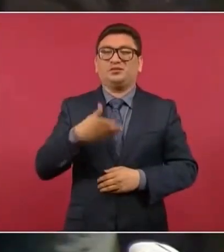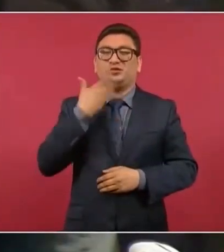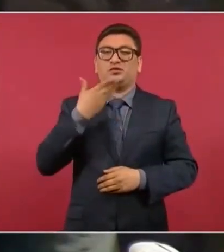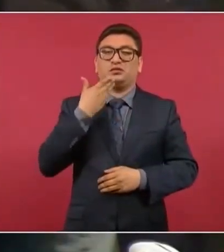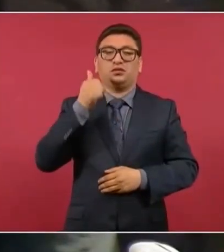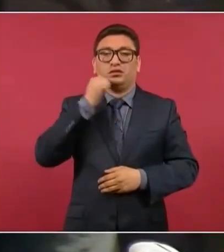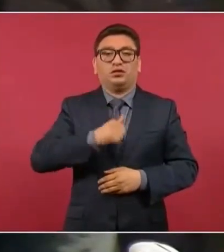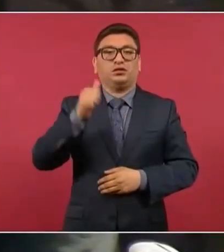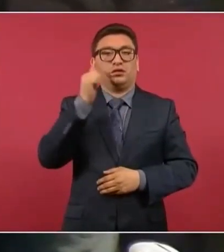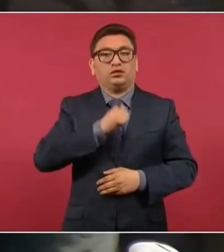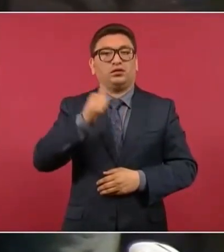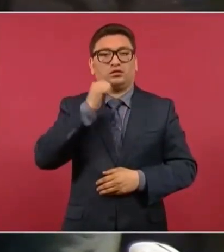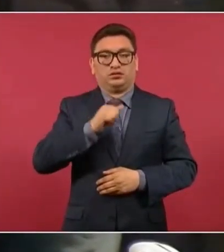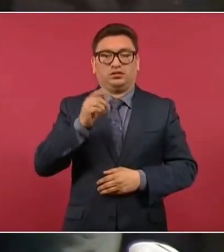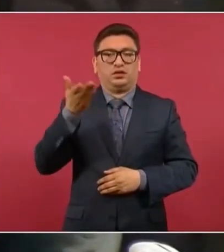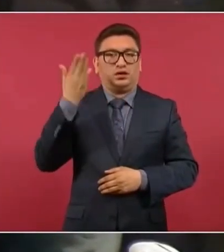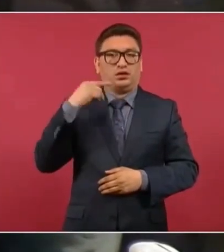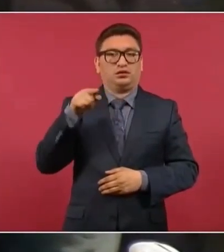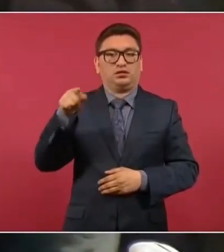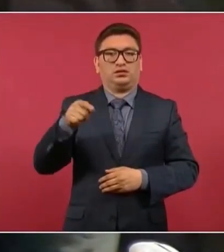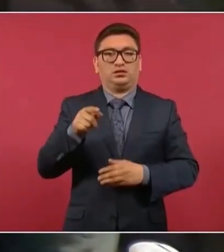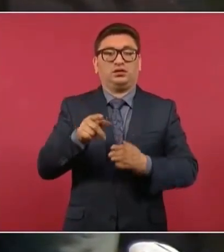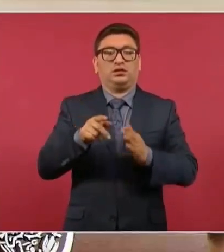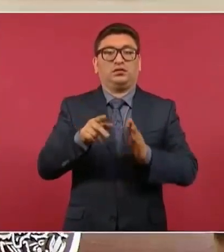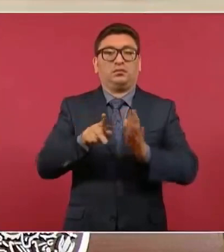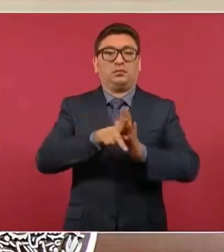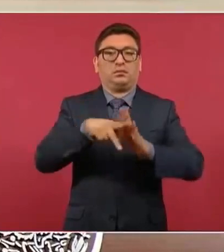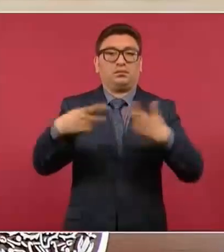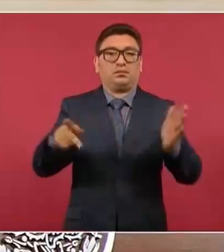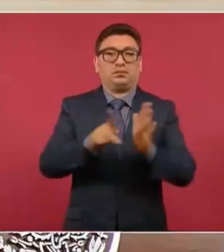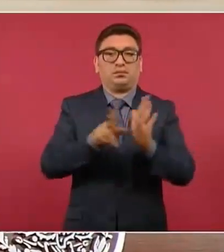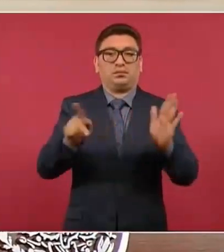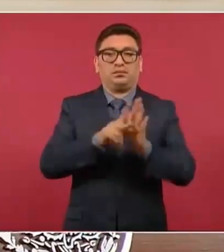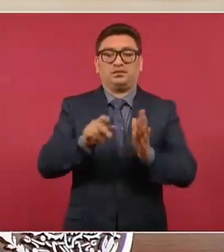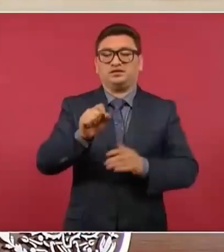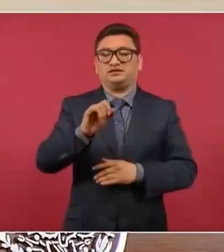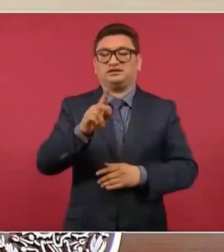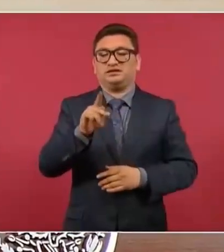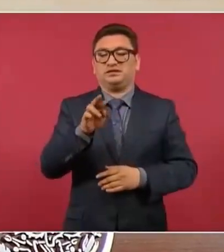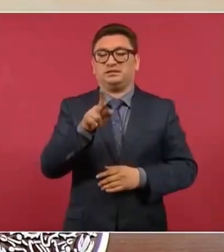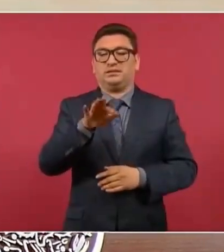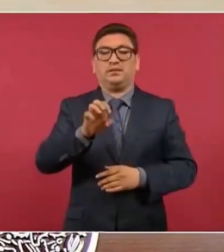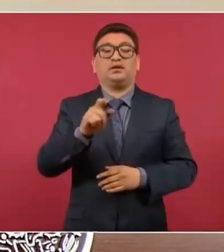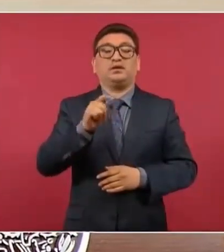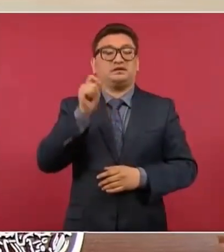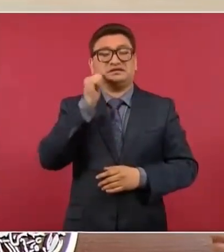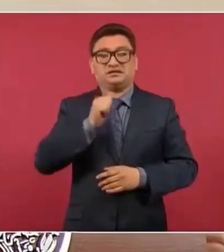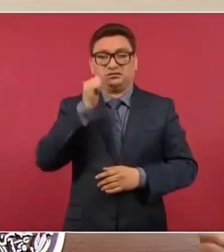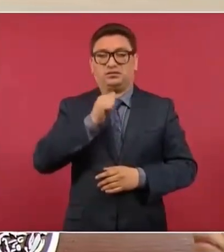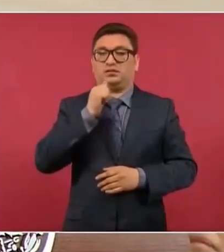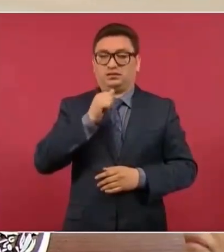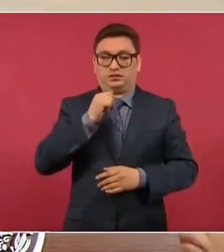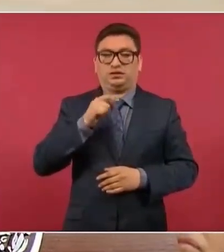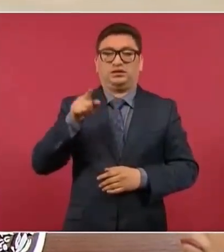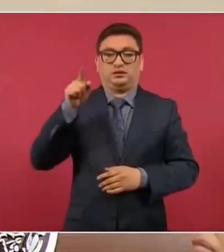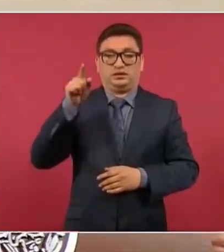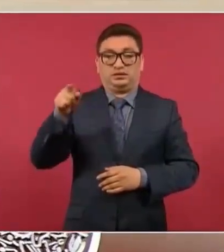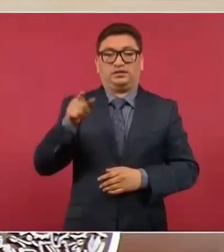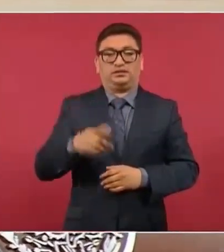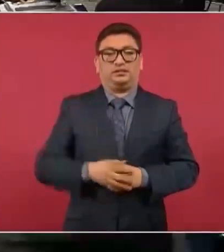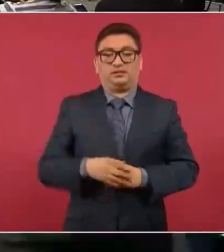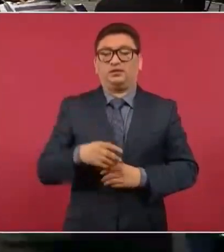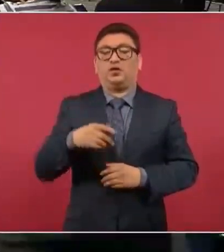en su momento el periódico siempre de mi paisano Páez,